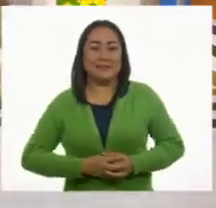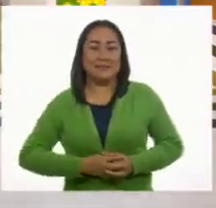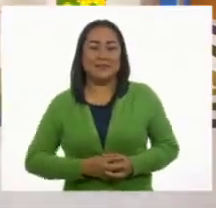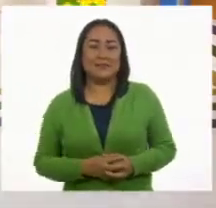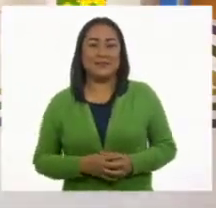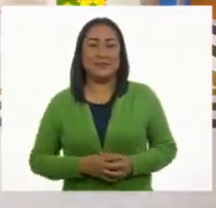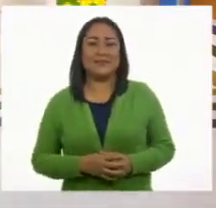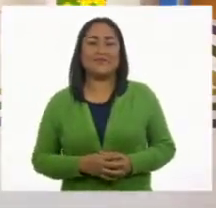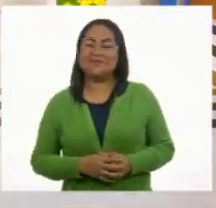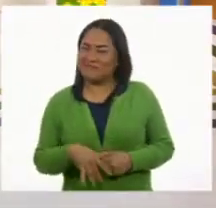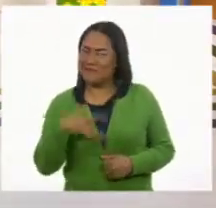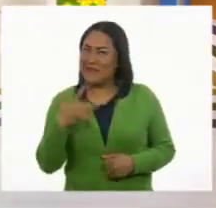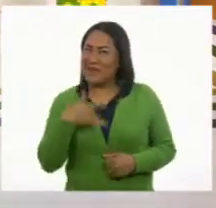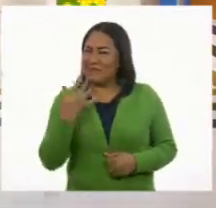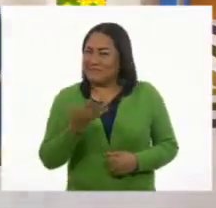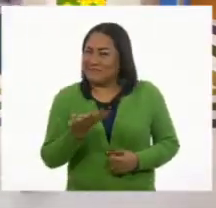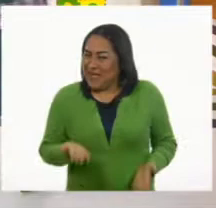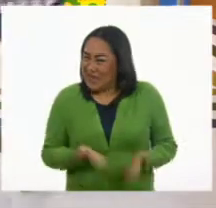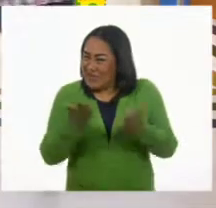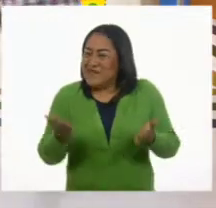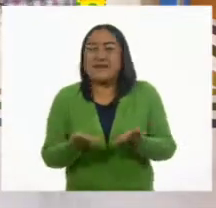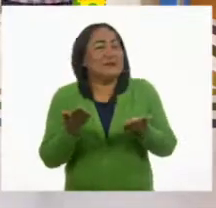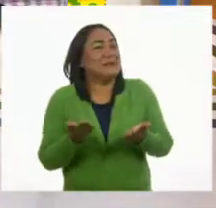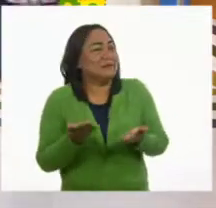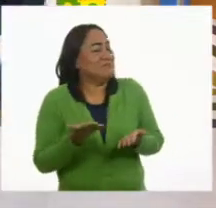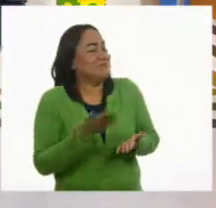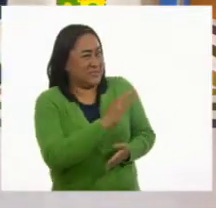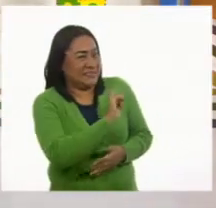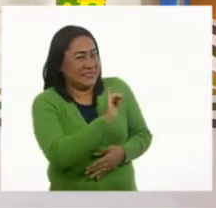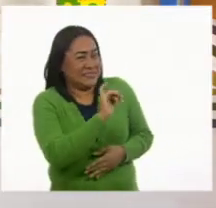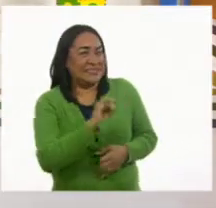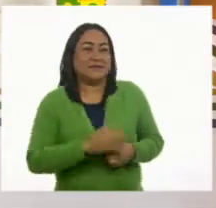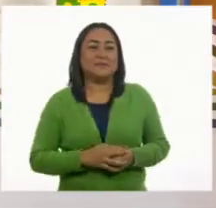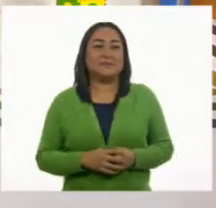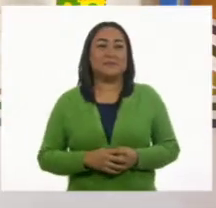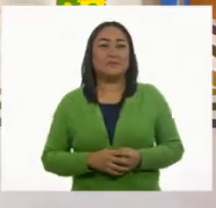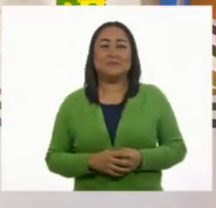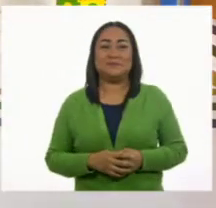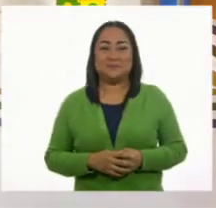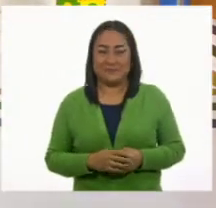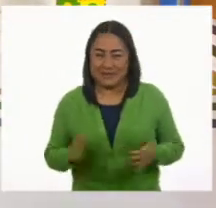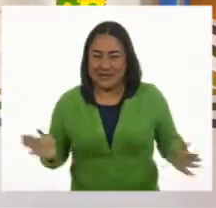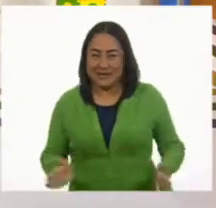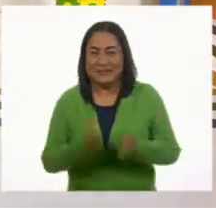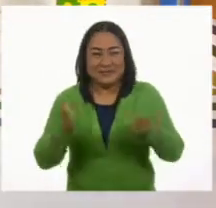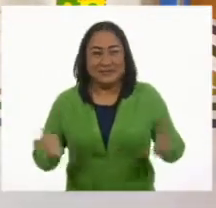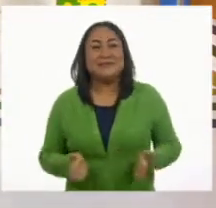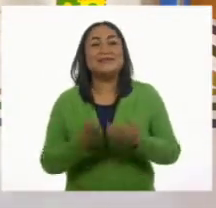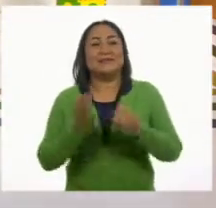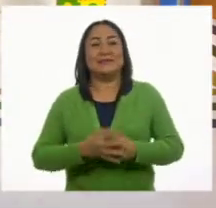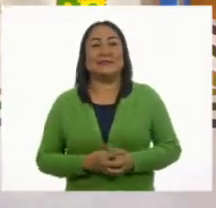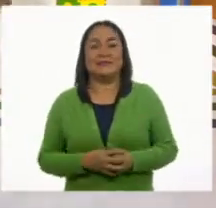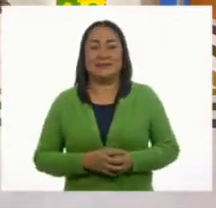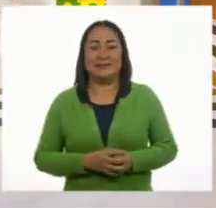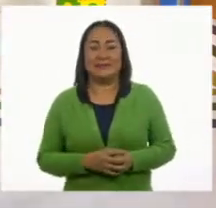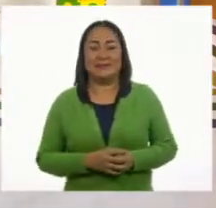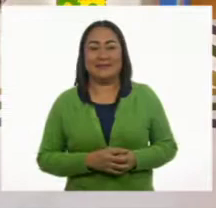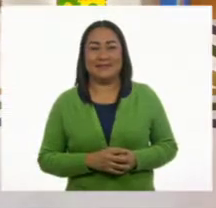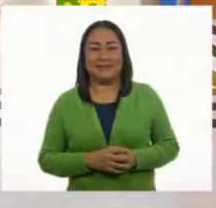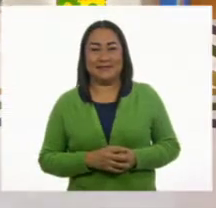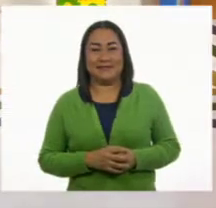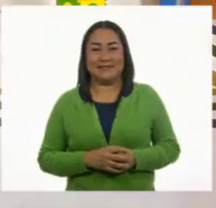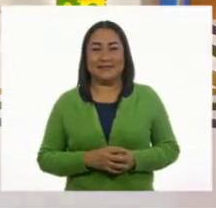¡Con todo el ánimo, maestra! ¡Listo! ¡Vamos, adelante! ¡Adelante! ¡Eso!